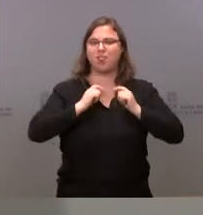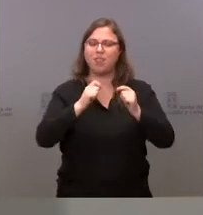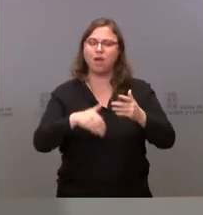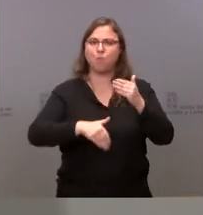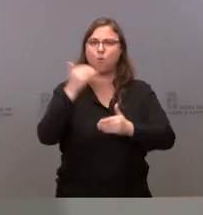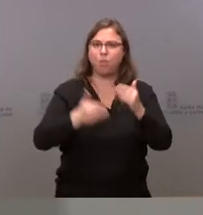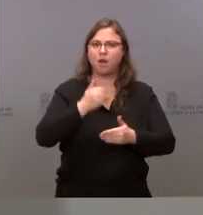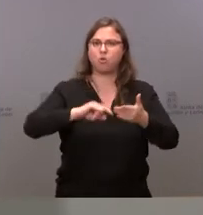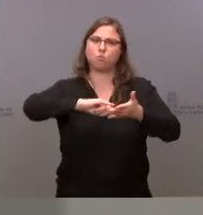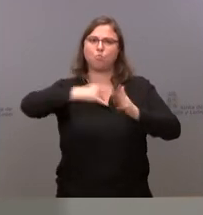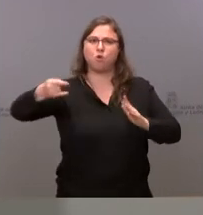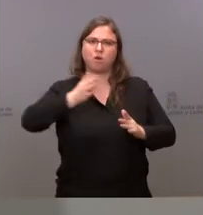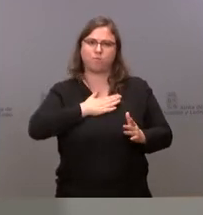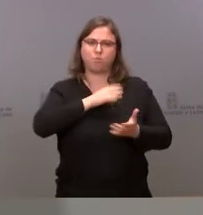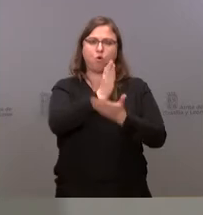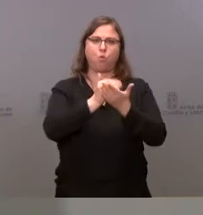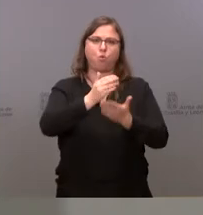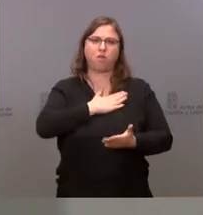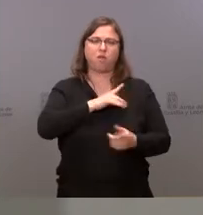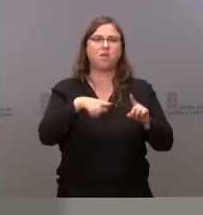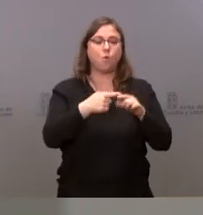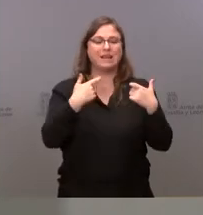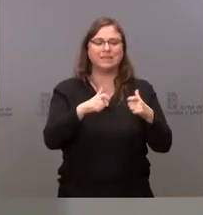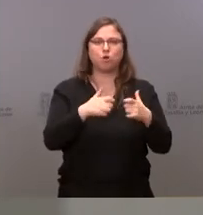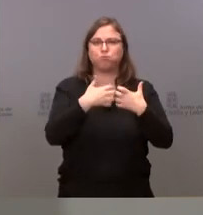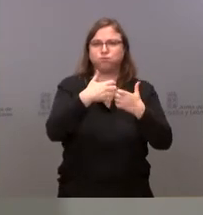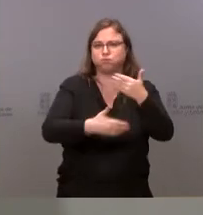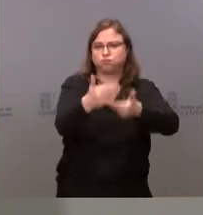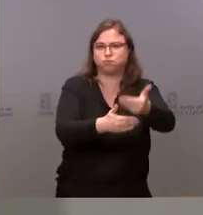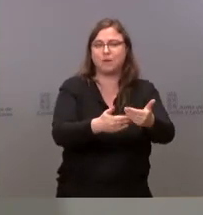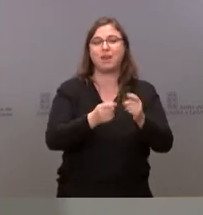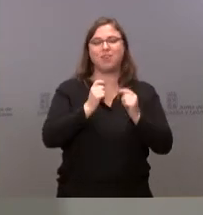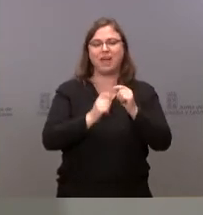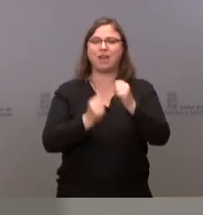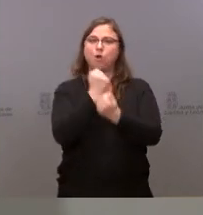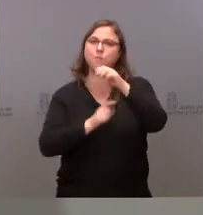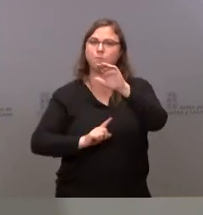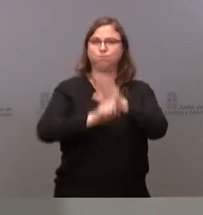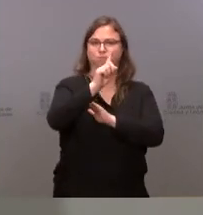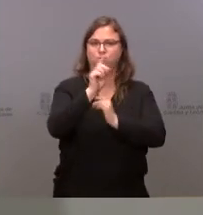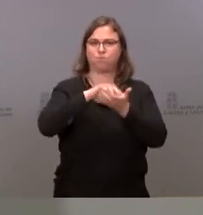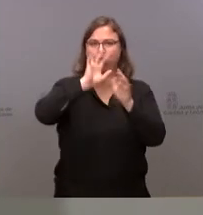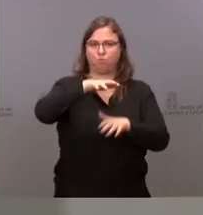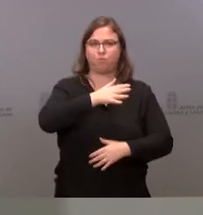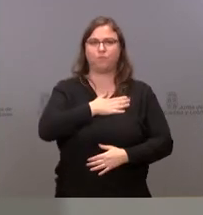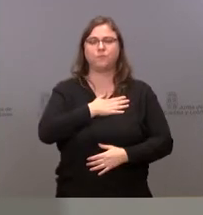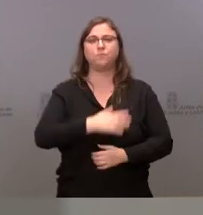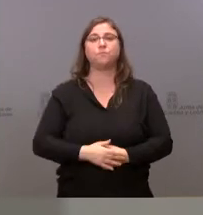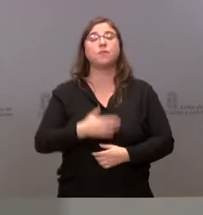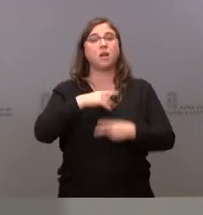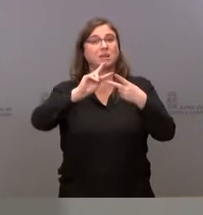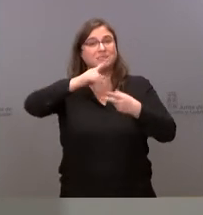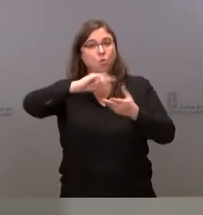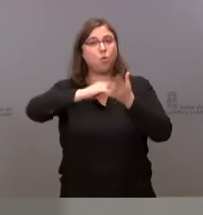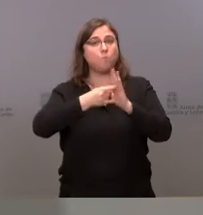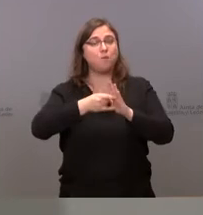innovación de nuestra comunidad autónoma y, por tanto, un sector motor y tractor de la economía regional. Lo que hace este segundo plan industrial es